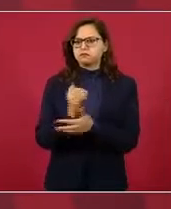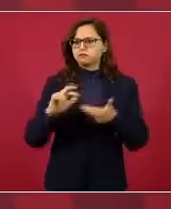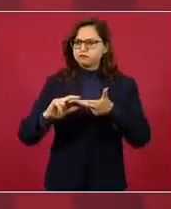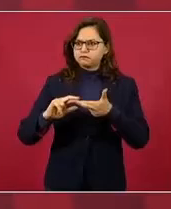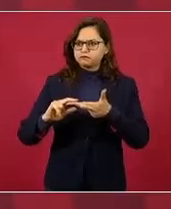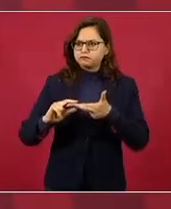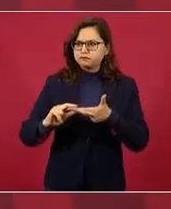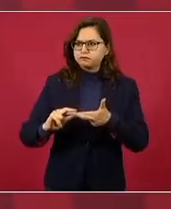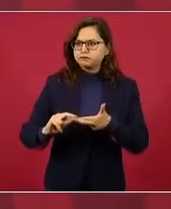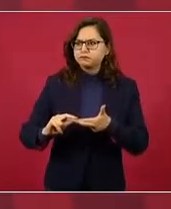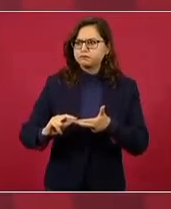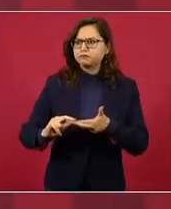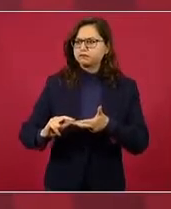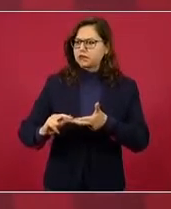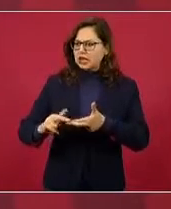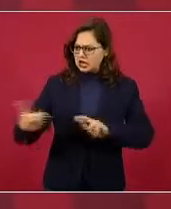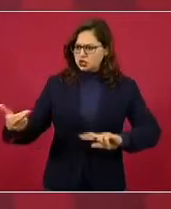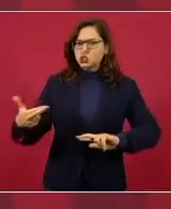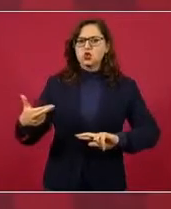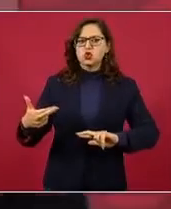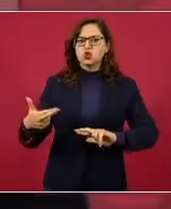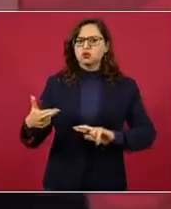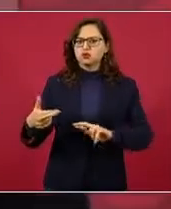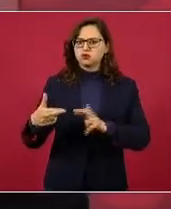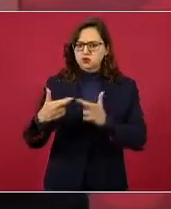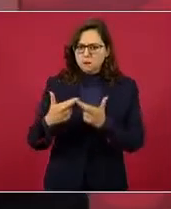pero no se rompe la relación